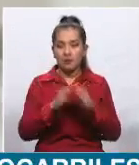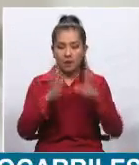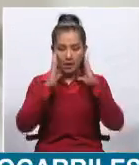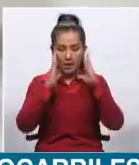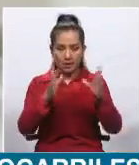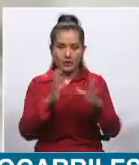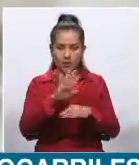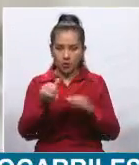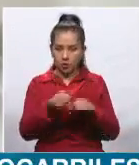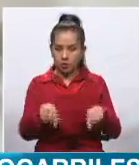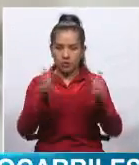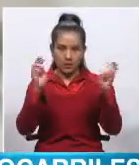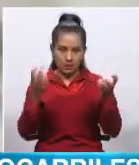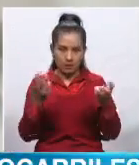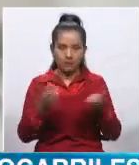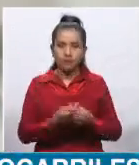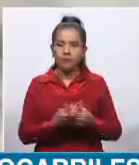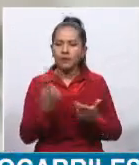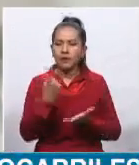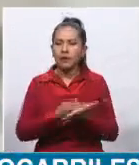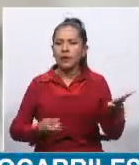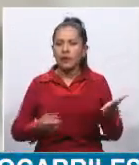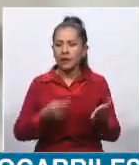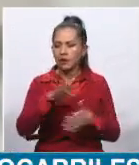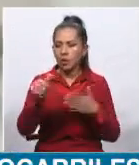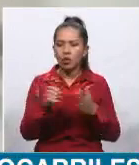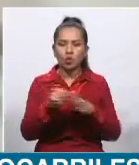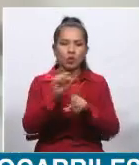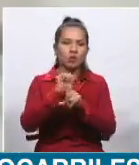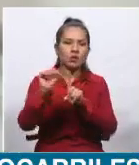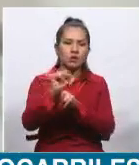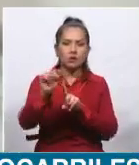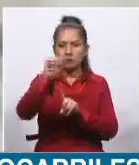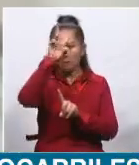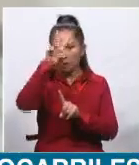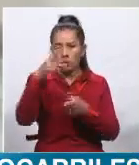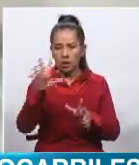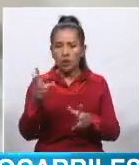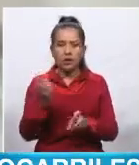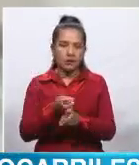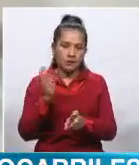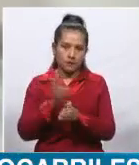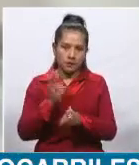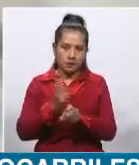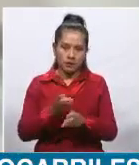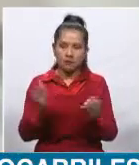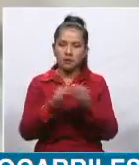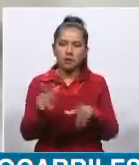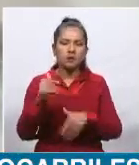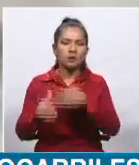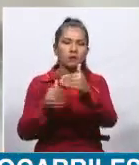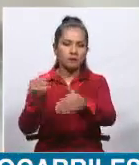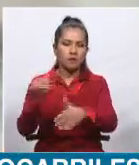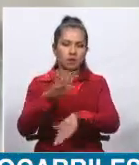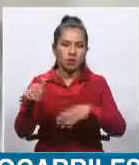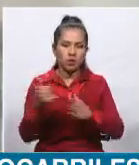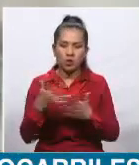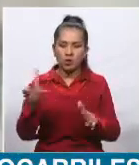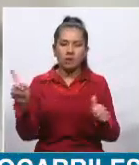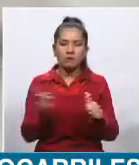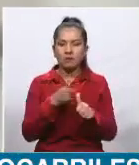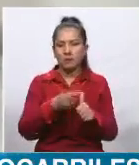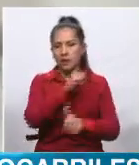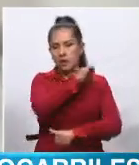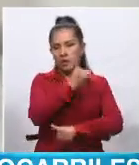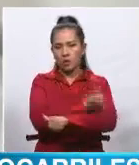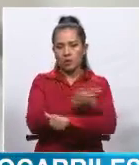atención ahora en todo esto, Augusto, es que la situación en Perú ahorita es muy compleja. Habían avances importantes, precisamente el primer mandatario, Luis